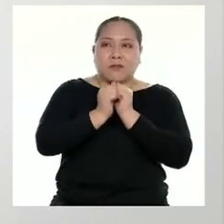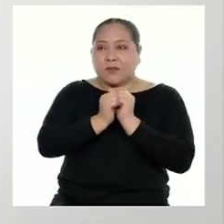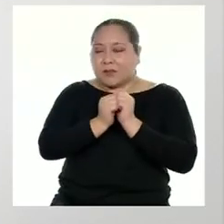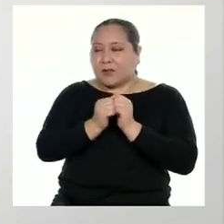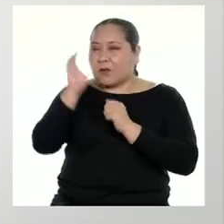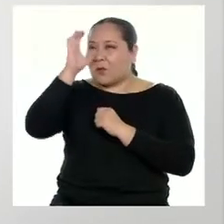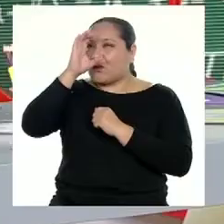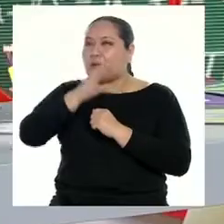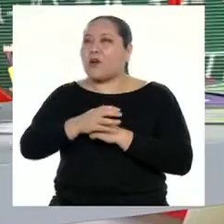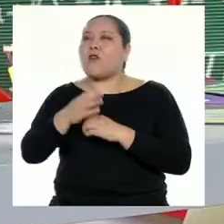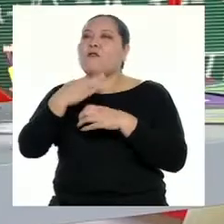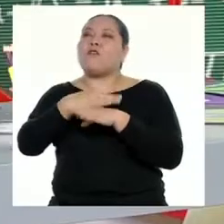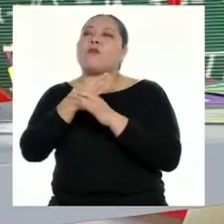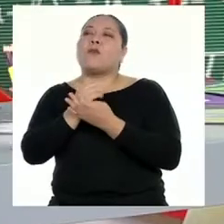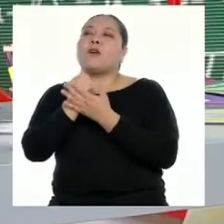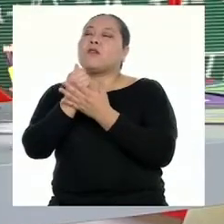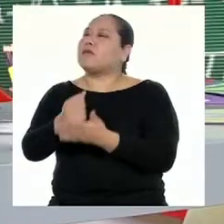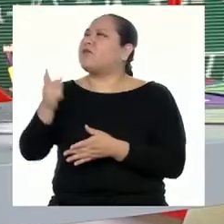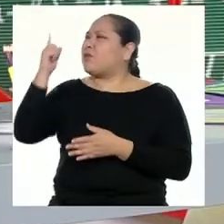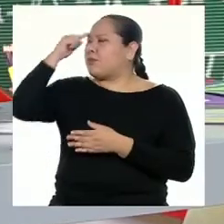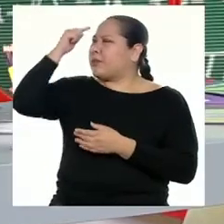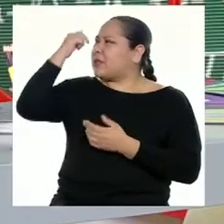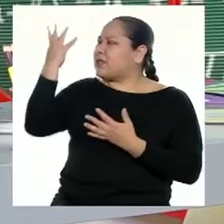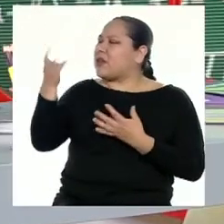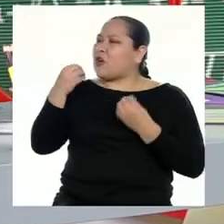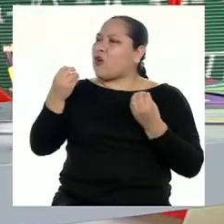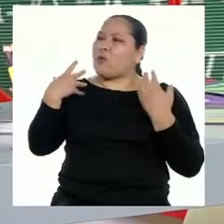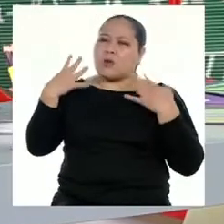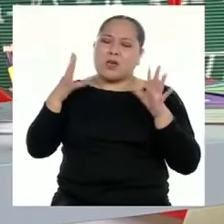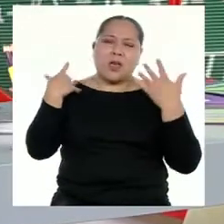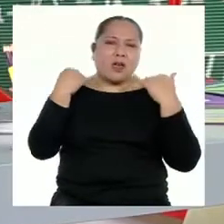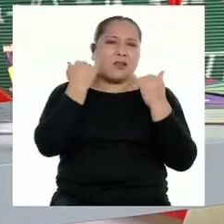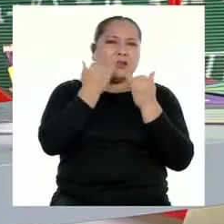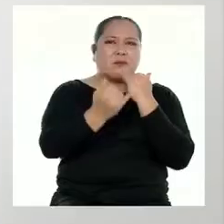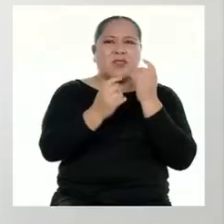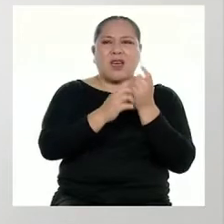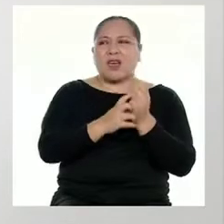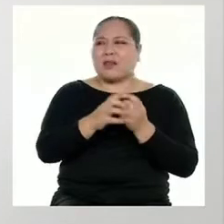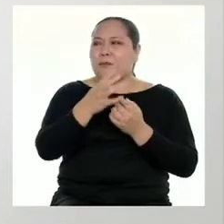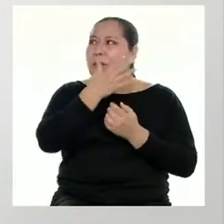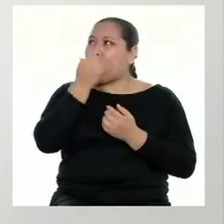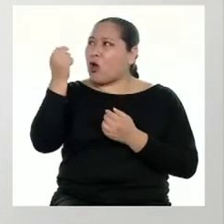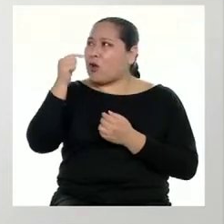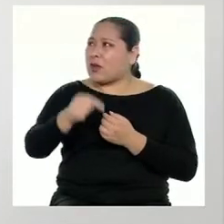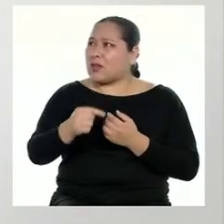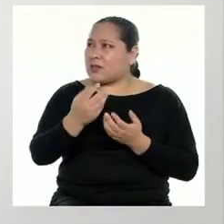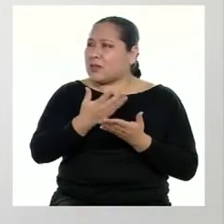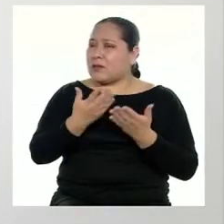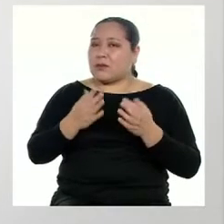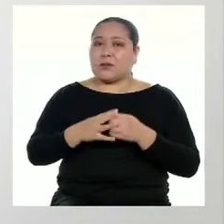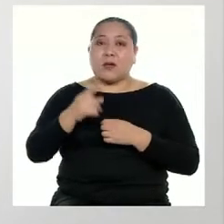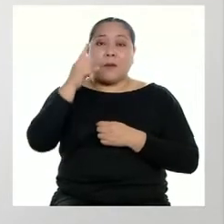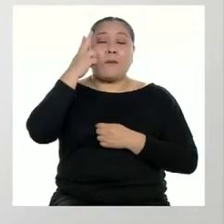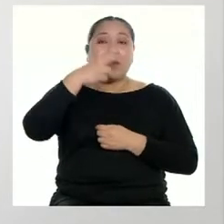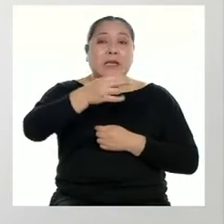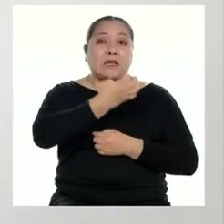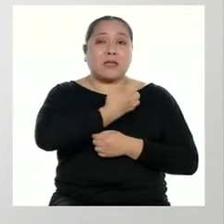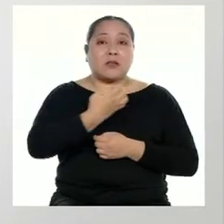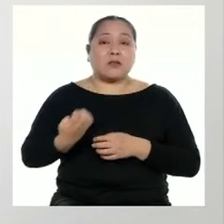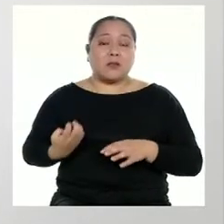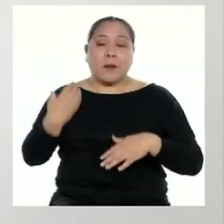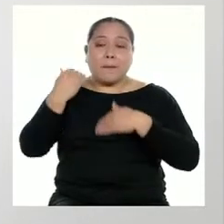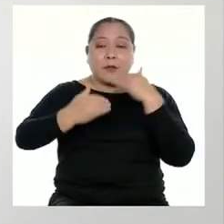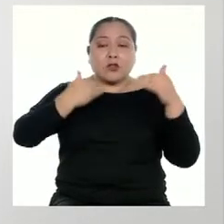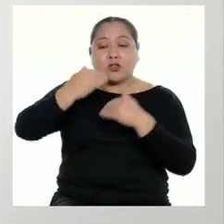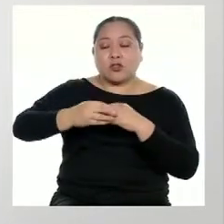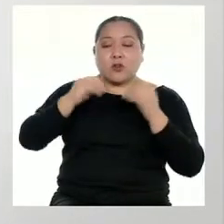formas de cómo ayudar. ¿Y cuándo cree usted que va a mejorar esta situación? ¿Viste que el gobierno está en proceso de implementar